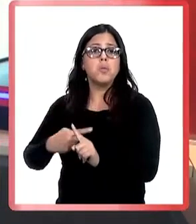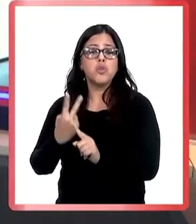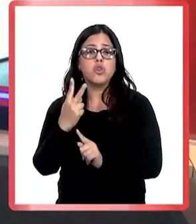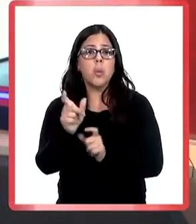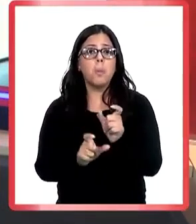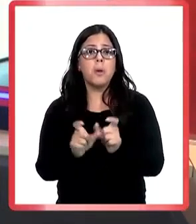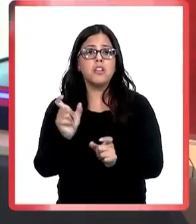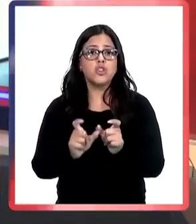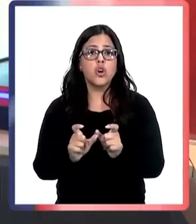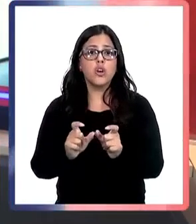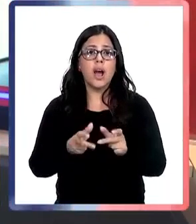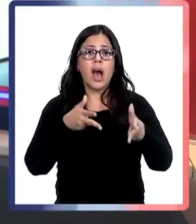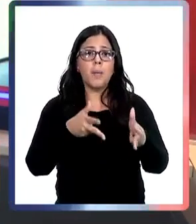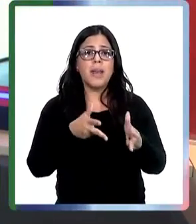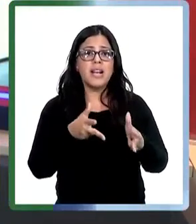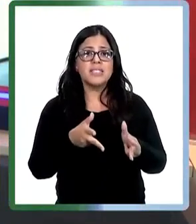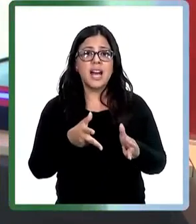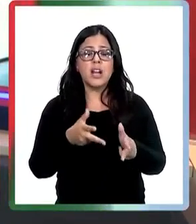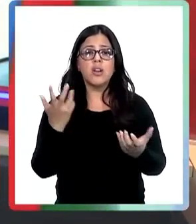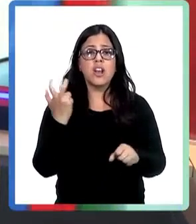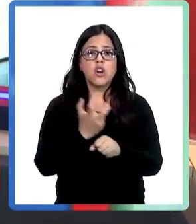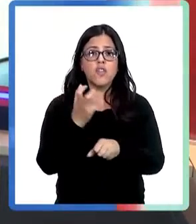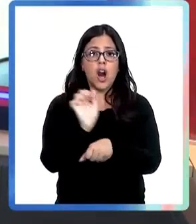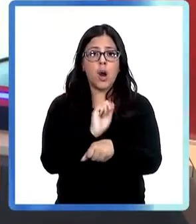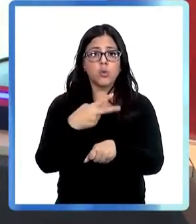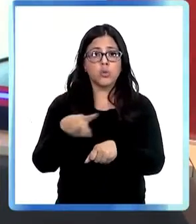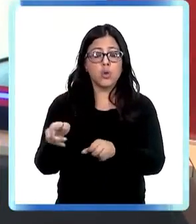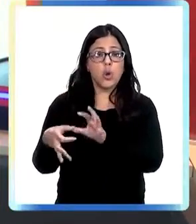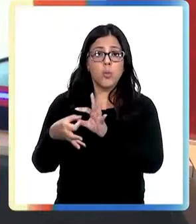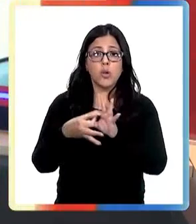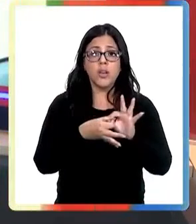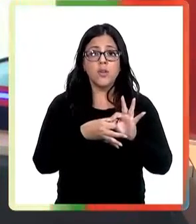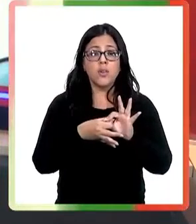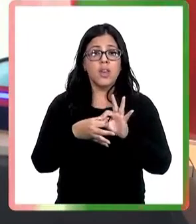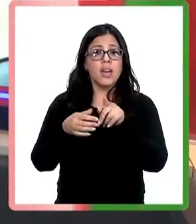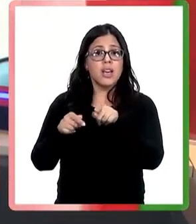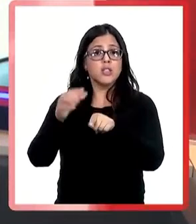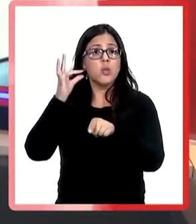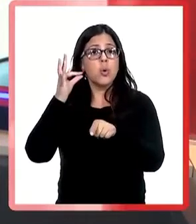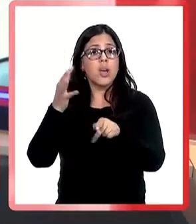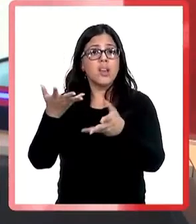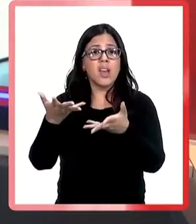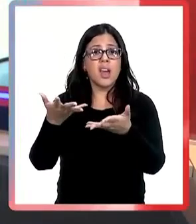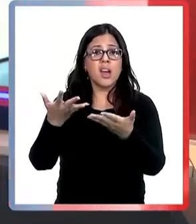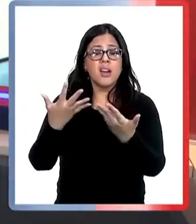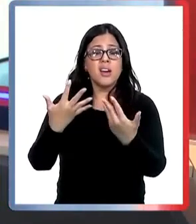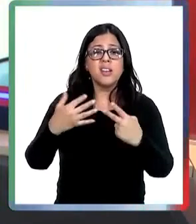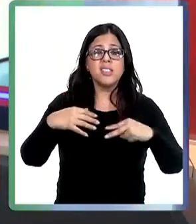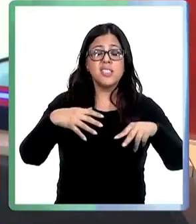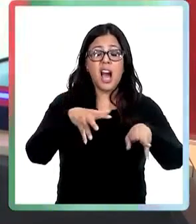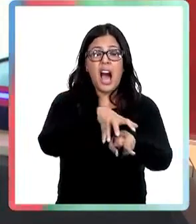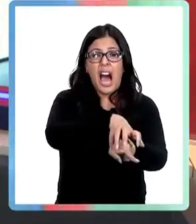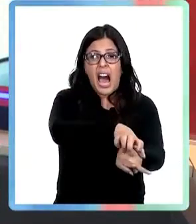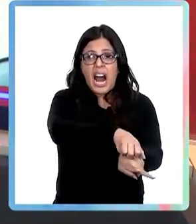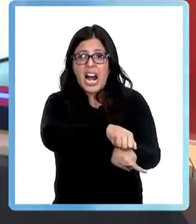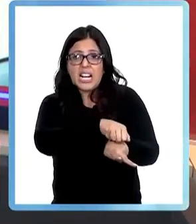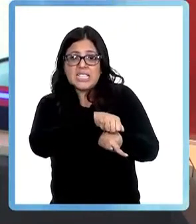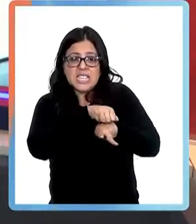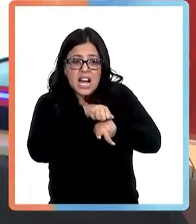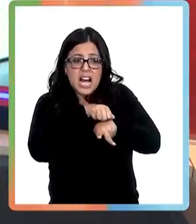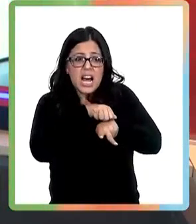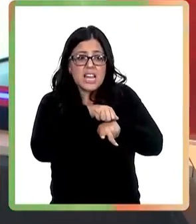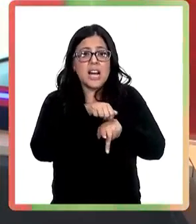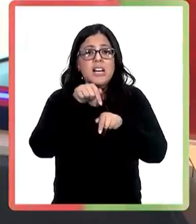esto, la mujer fue arrastrada unos metros. Debido al repudio transversal que provocó el suceso, autoridades y expertos de la región